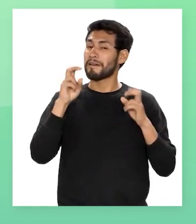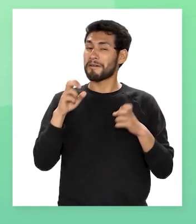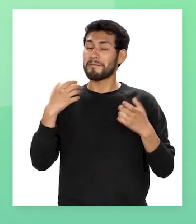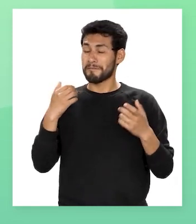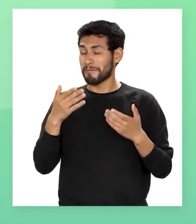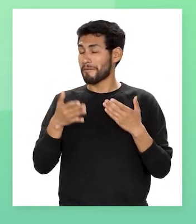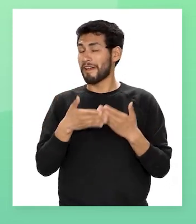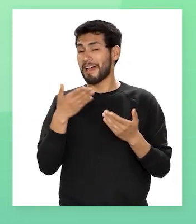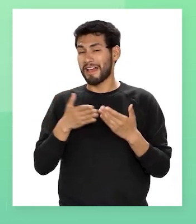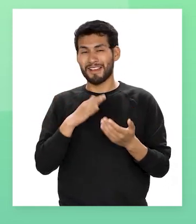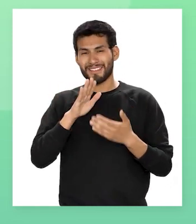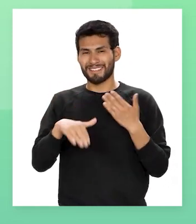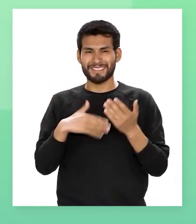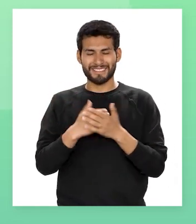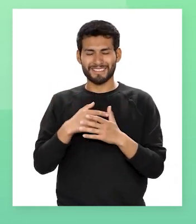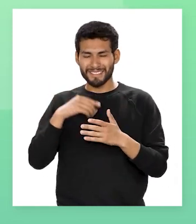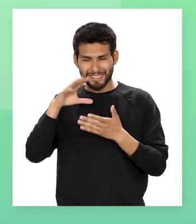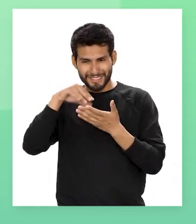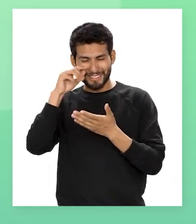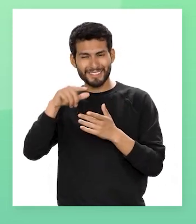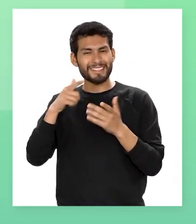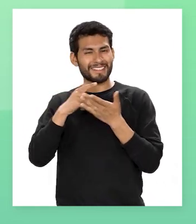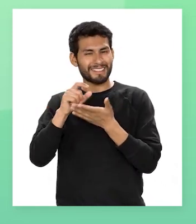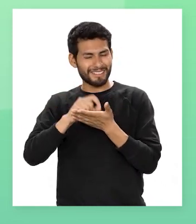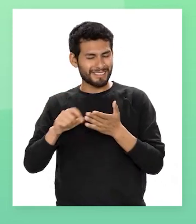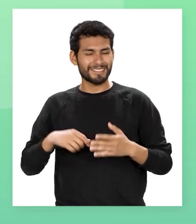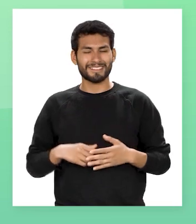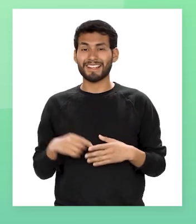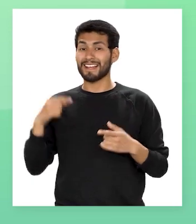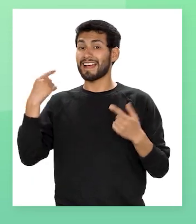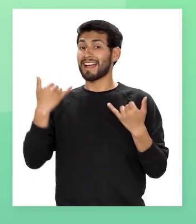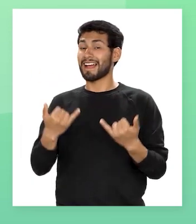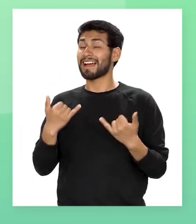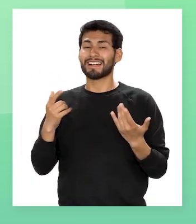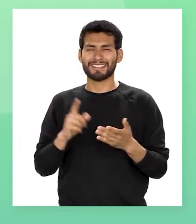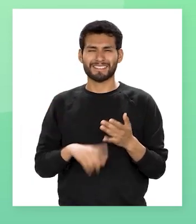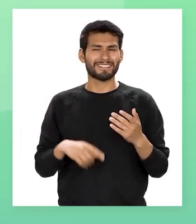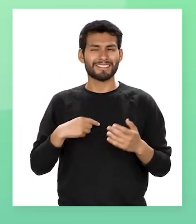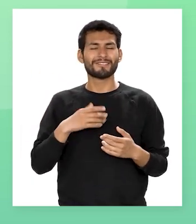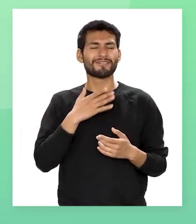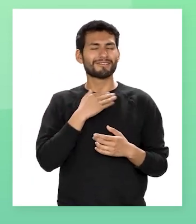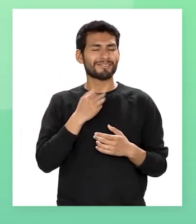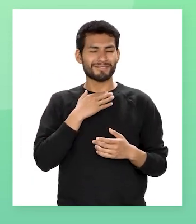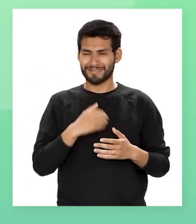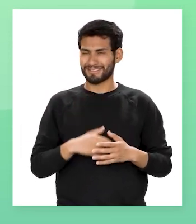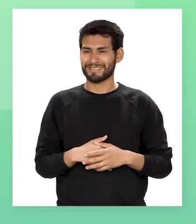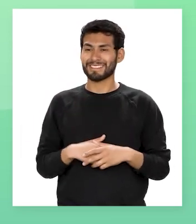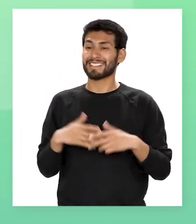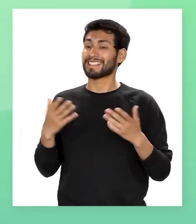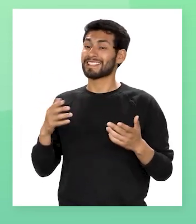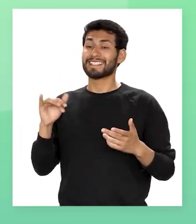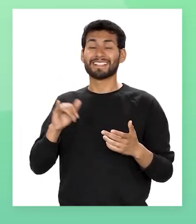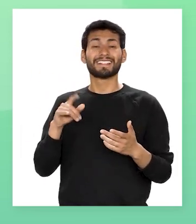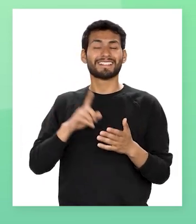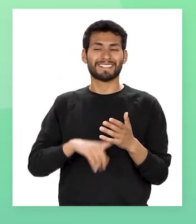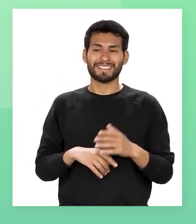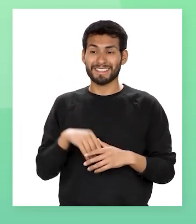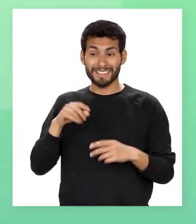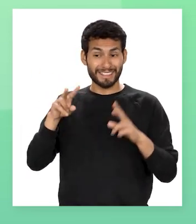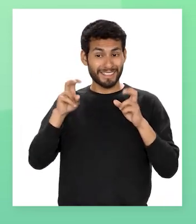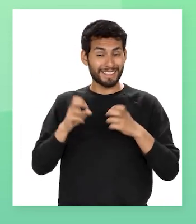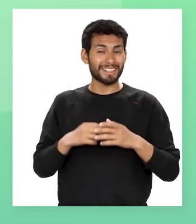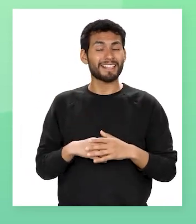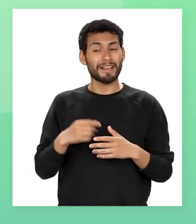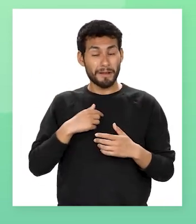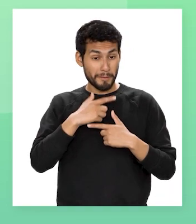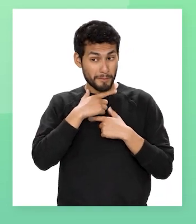temas más fáciles De todos los que vamos revisando en literatura Y hasta el momento también es uno de mis favoritos Además, gracias a este tema